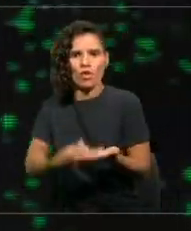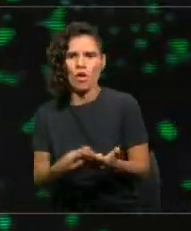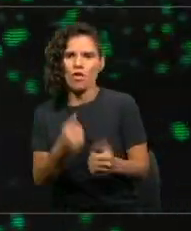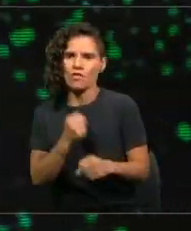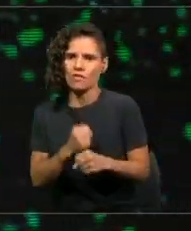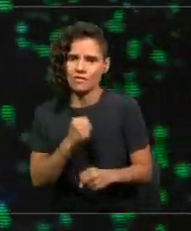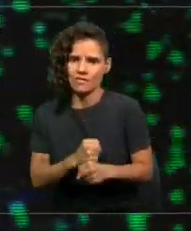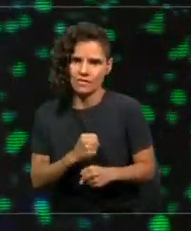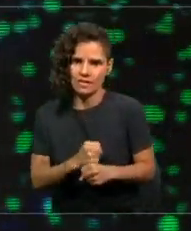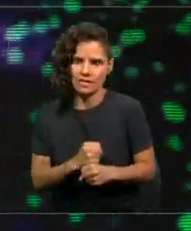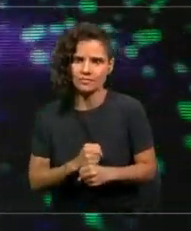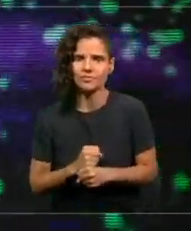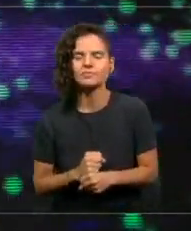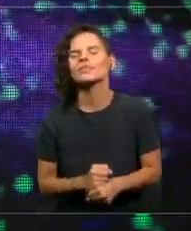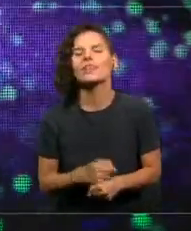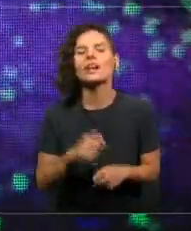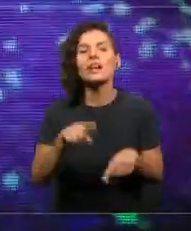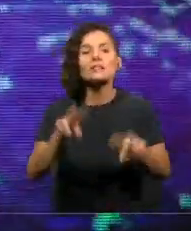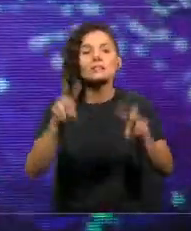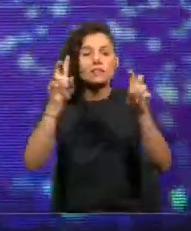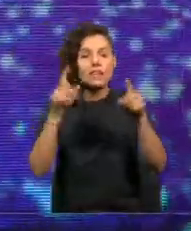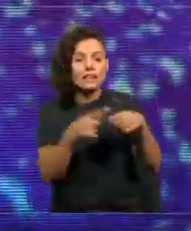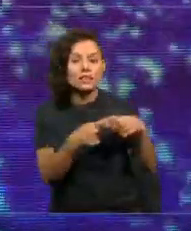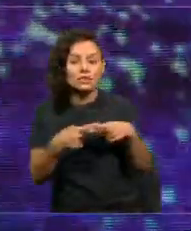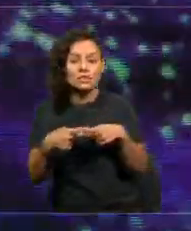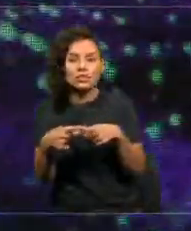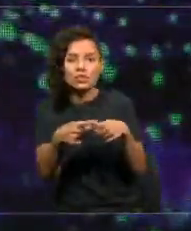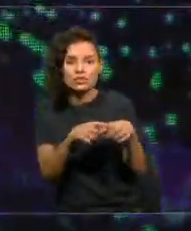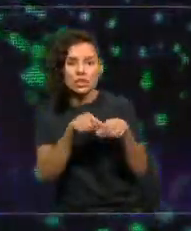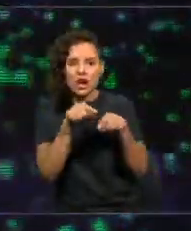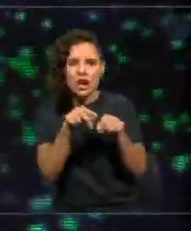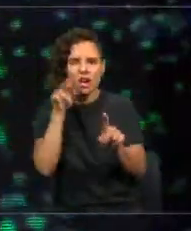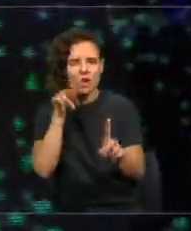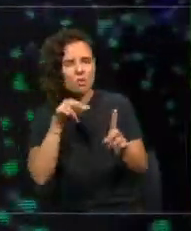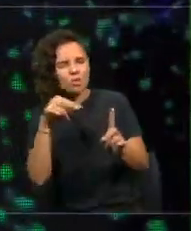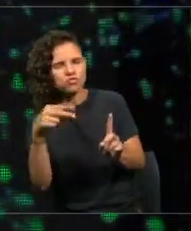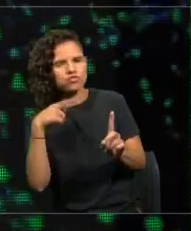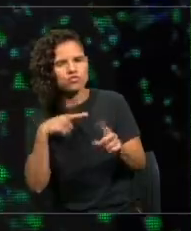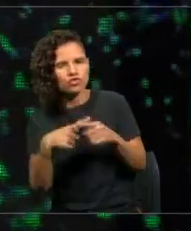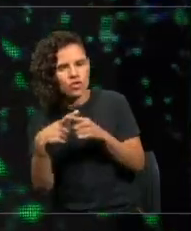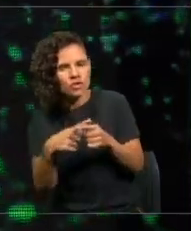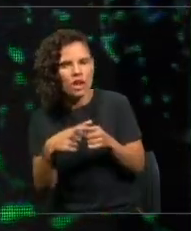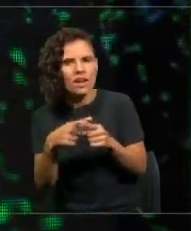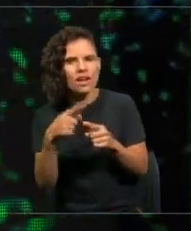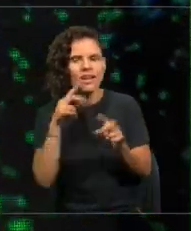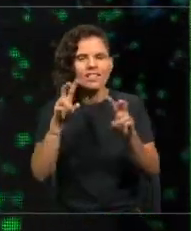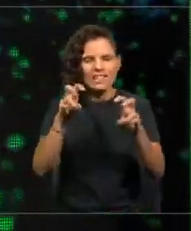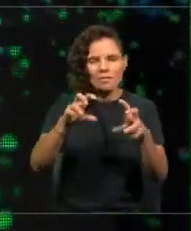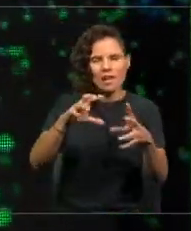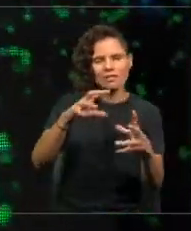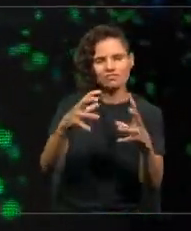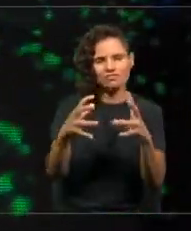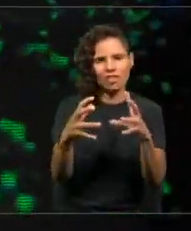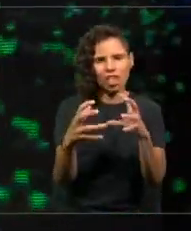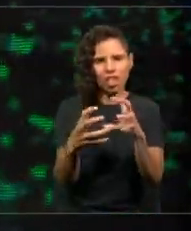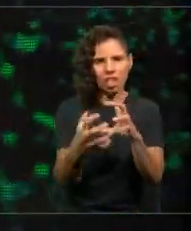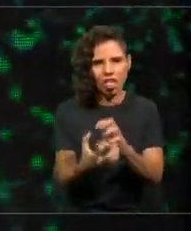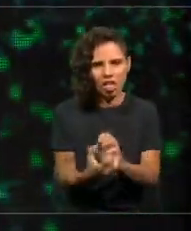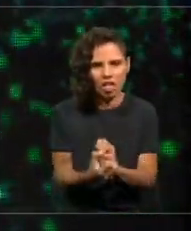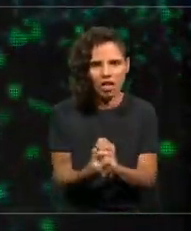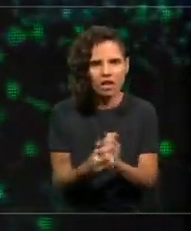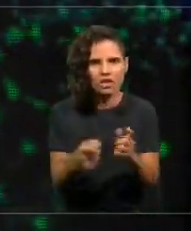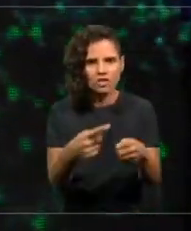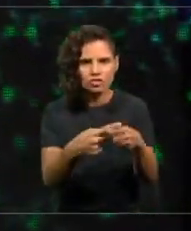social es que el cambio climático tiene repercusiones en nuestras